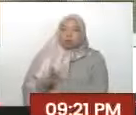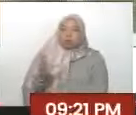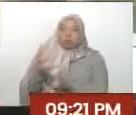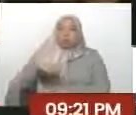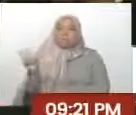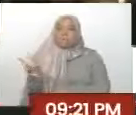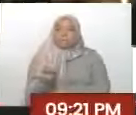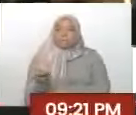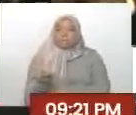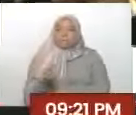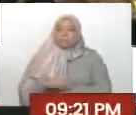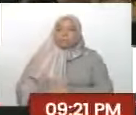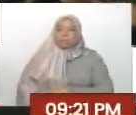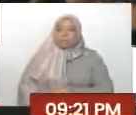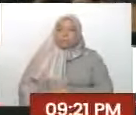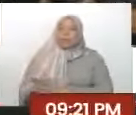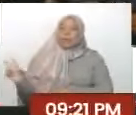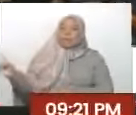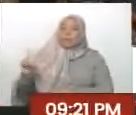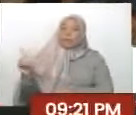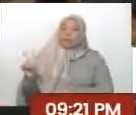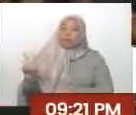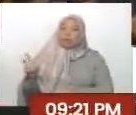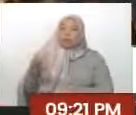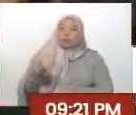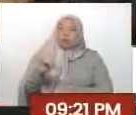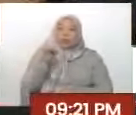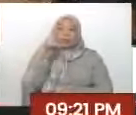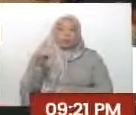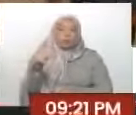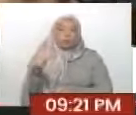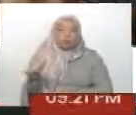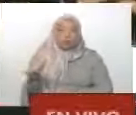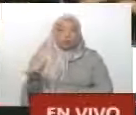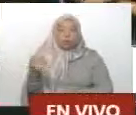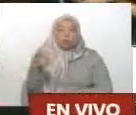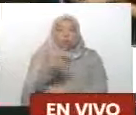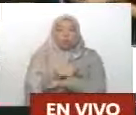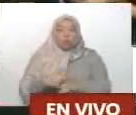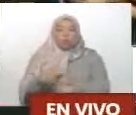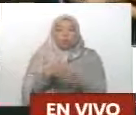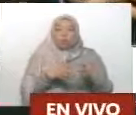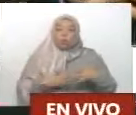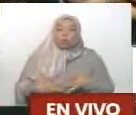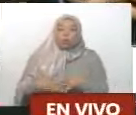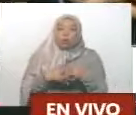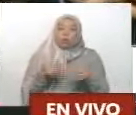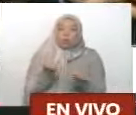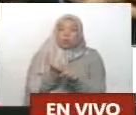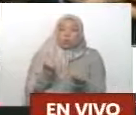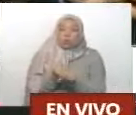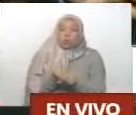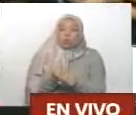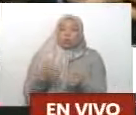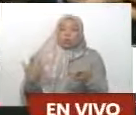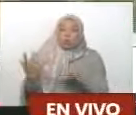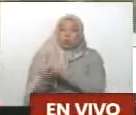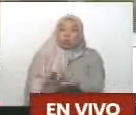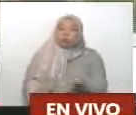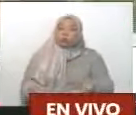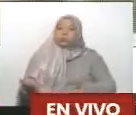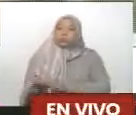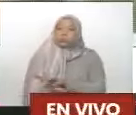la olla. Venezuela lo ha denunciado. El gobierno de los Estados Unidos, en complicidad